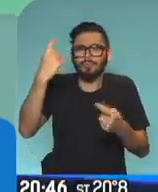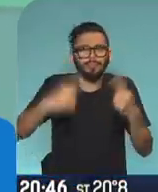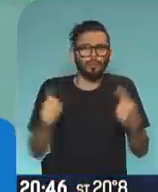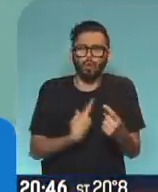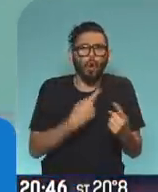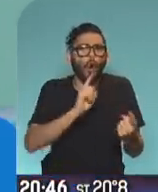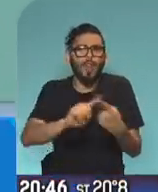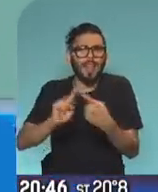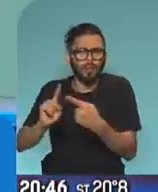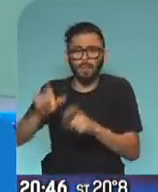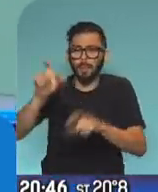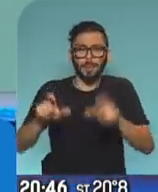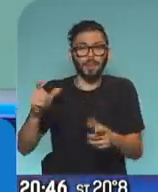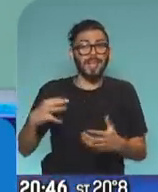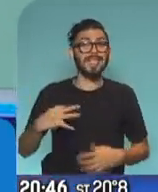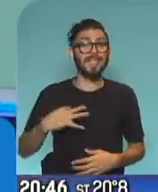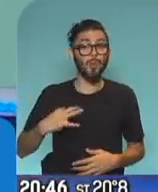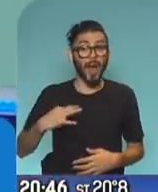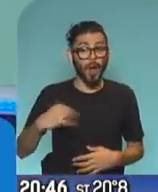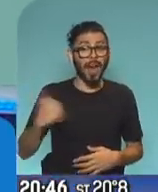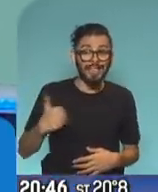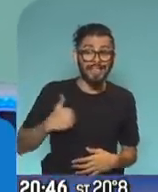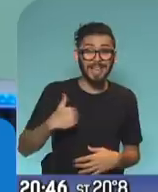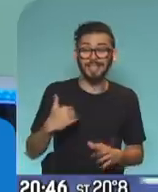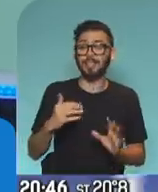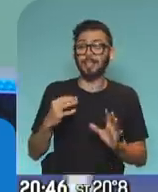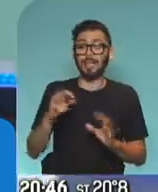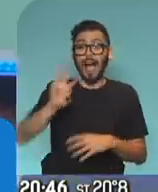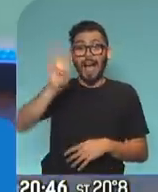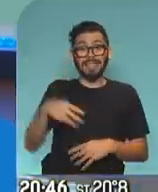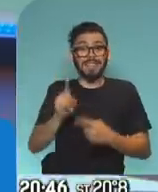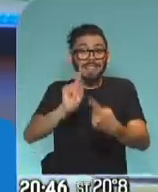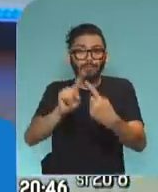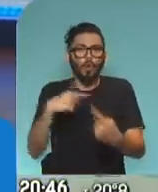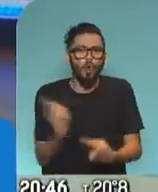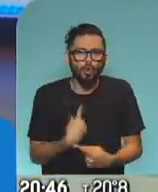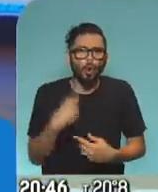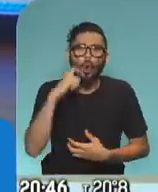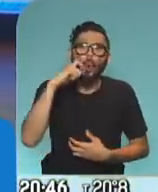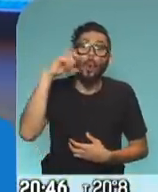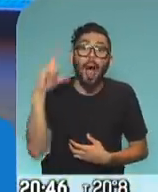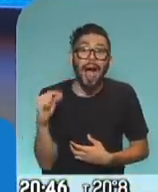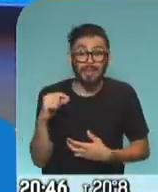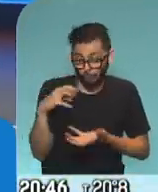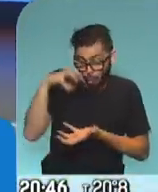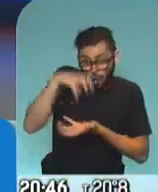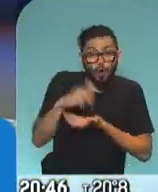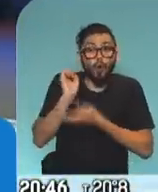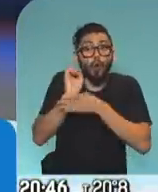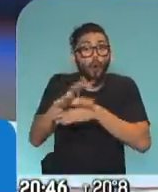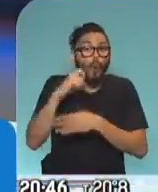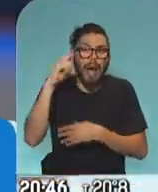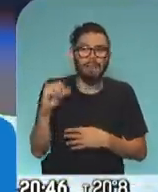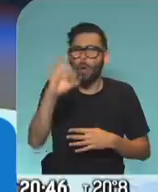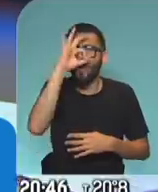contacto ciudadanos y ciudadanas argentinas desde ANSES, que bajo ningún concepto mandamos WhatsApp desde el organismo. A